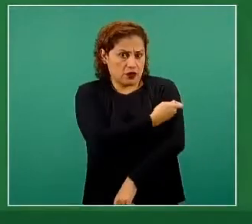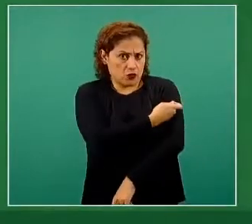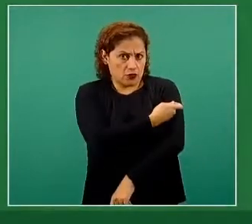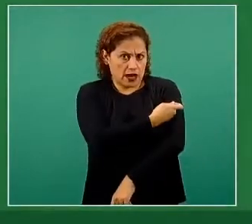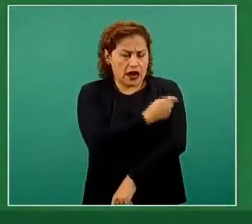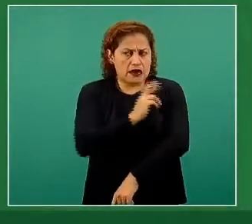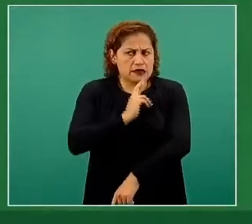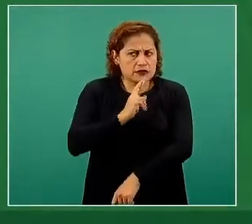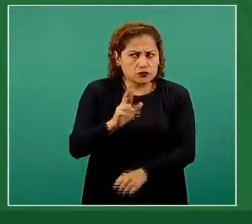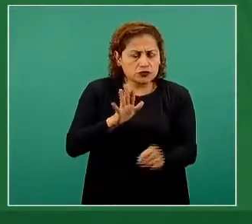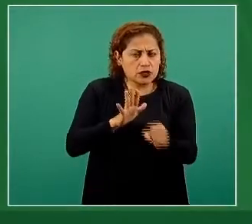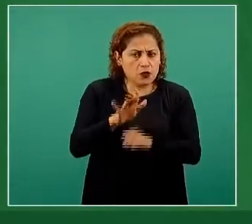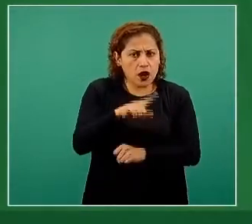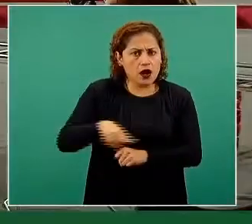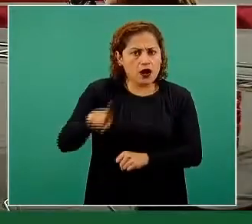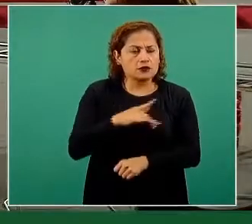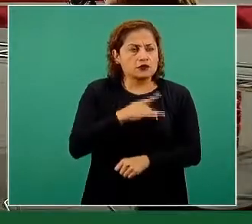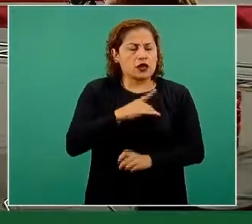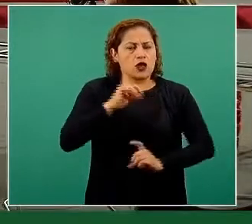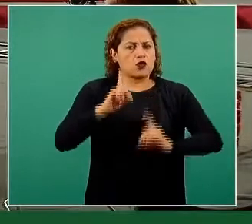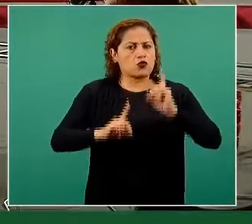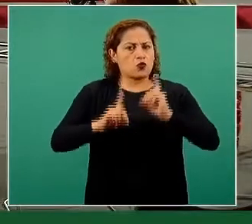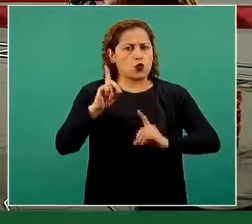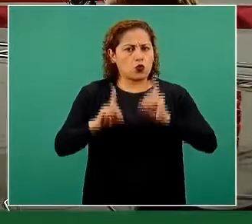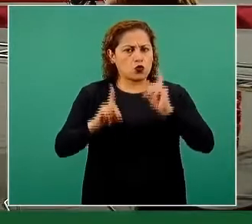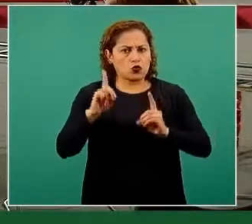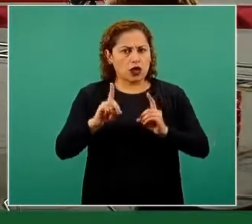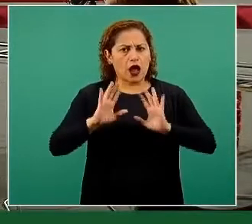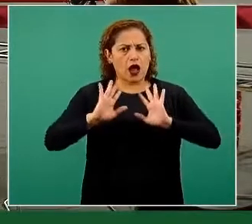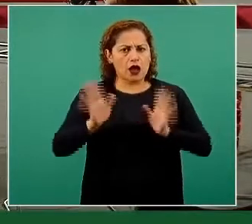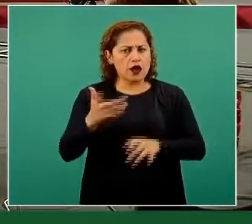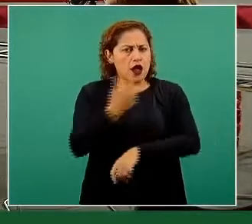de que con la vacuna ya no se pueden contagiar? Gracias.